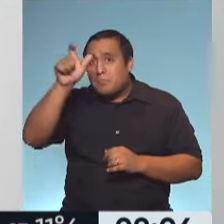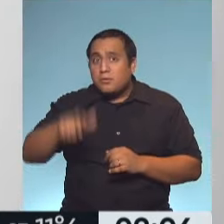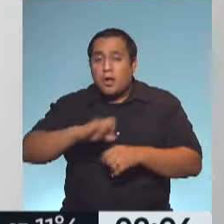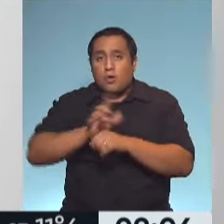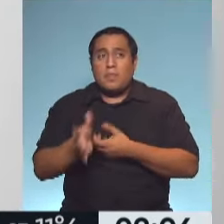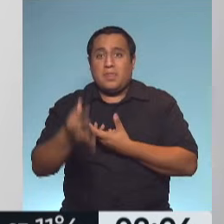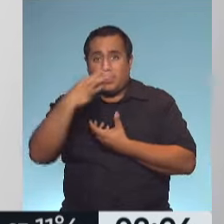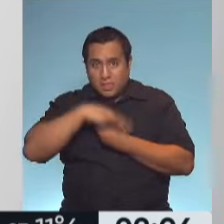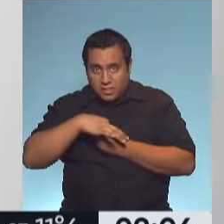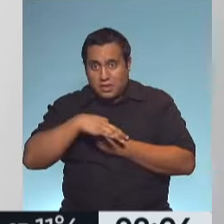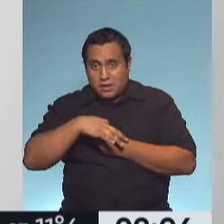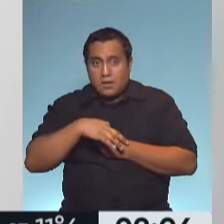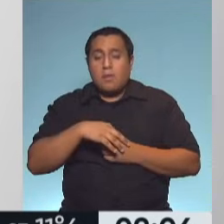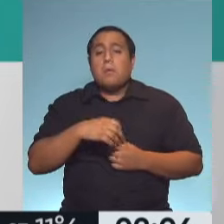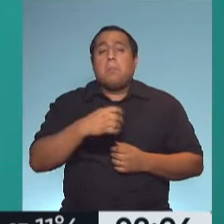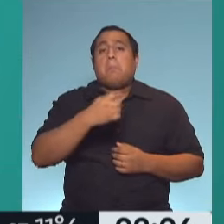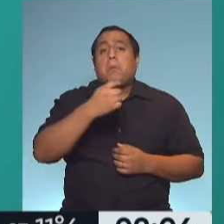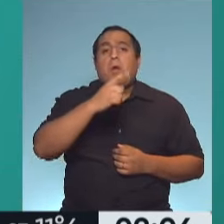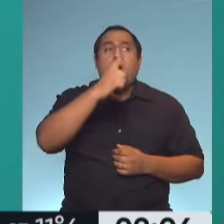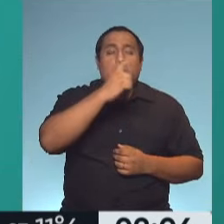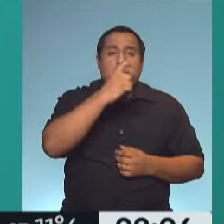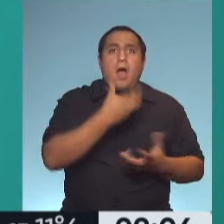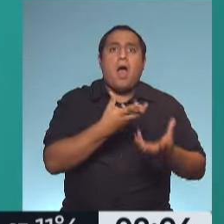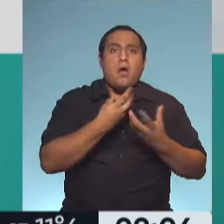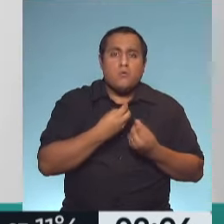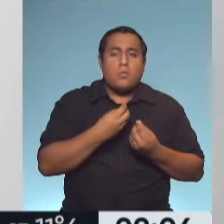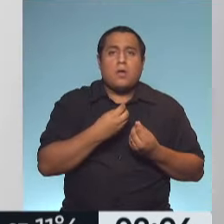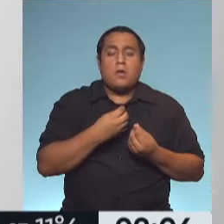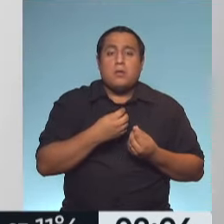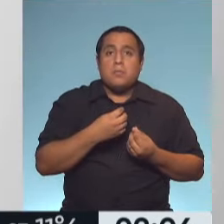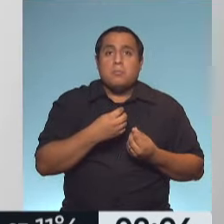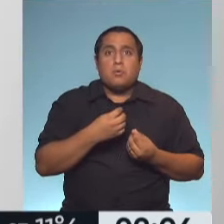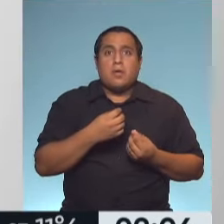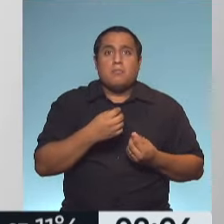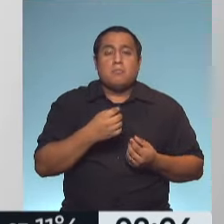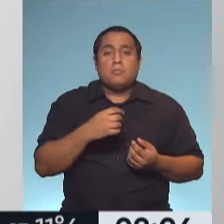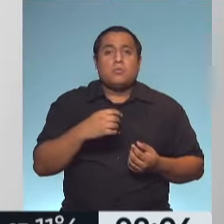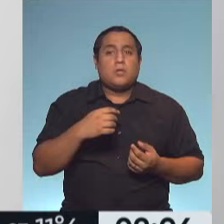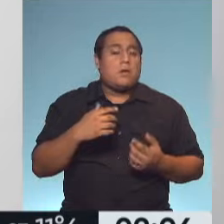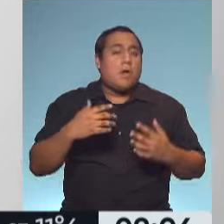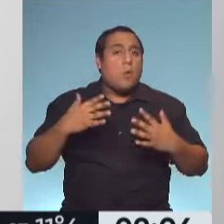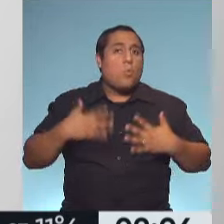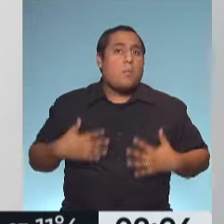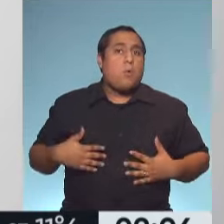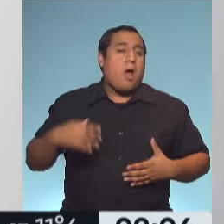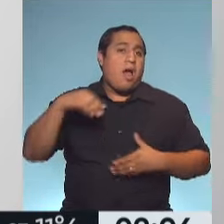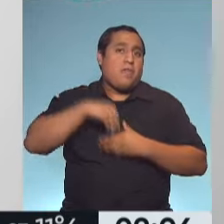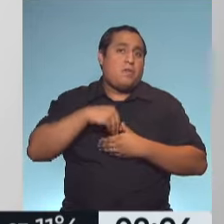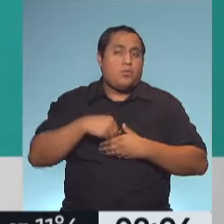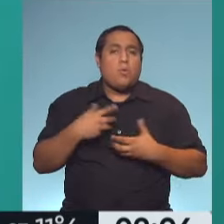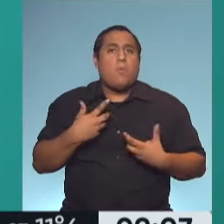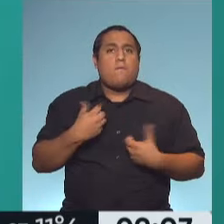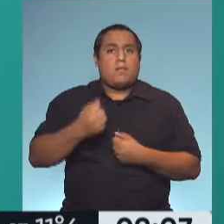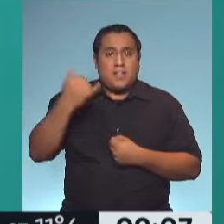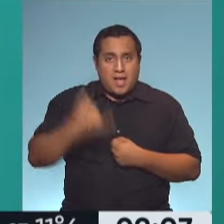se exprese en menor proporción, y entonces esos pacientes al estar bien controlados tienen menos receptores y el COVID, el virus